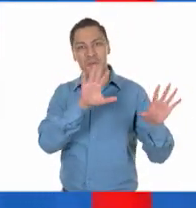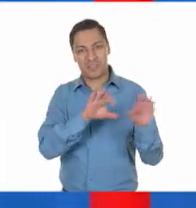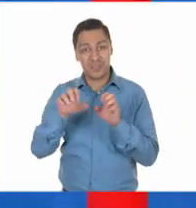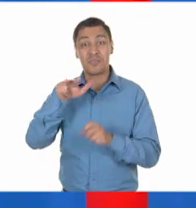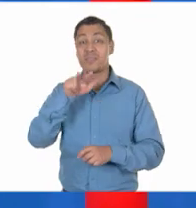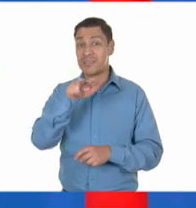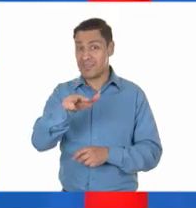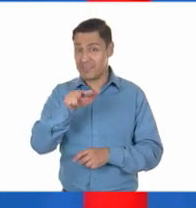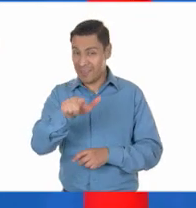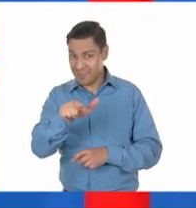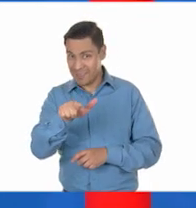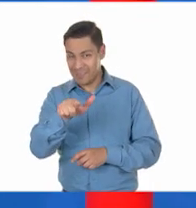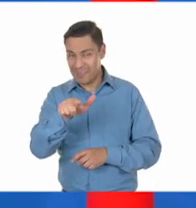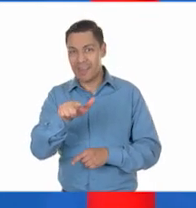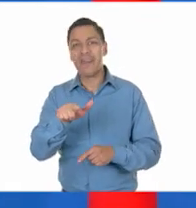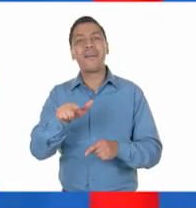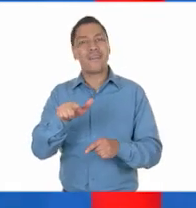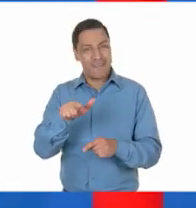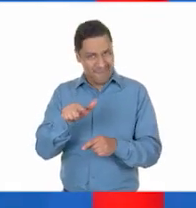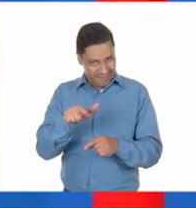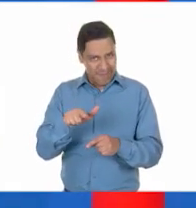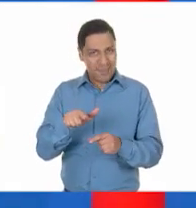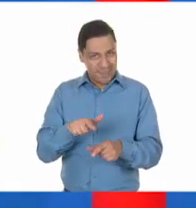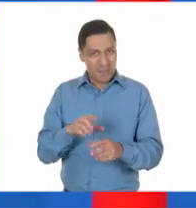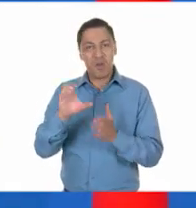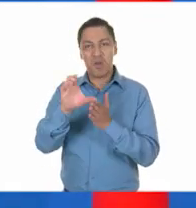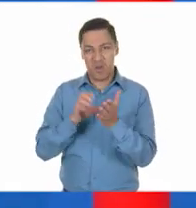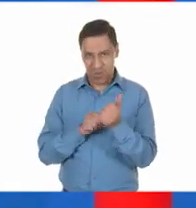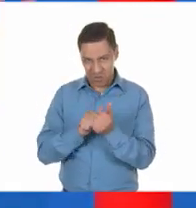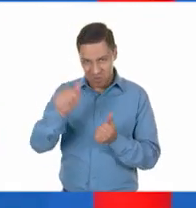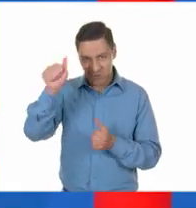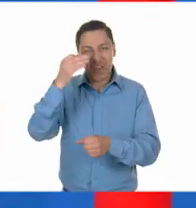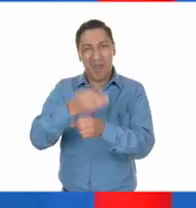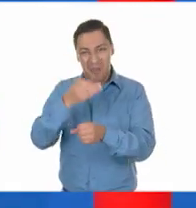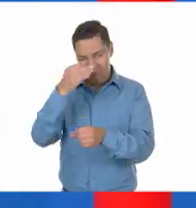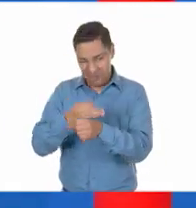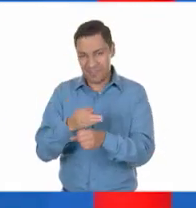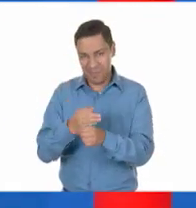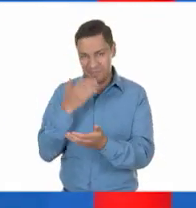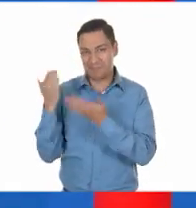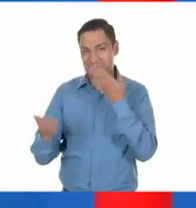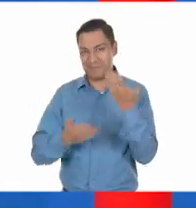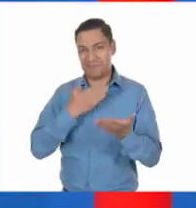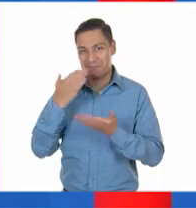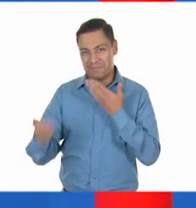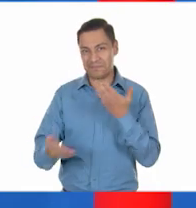Y esta fue producto de la etapa que estamos estudiando en este momento, la Revolución Mexicana.